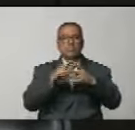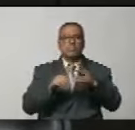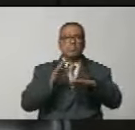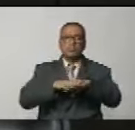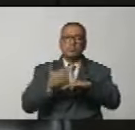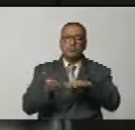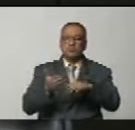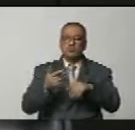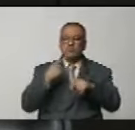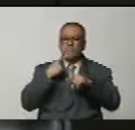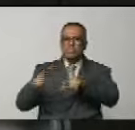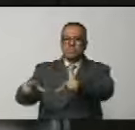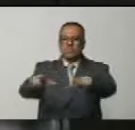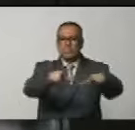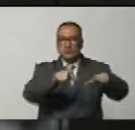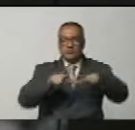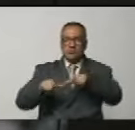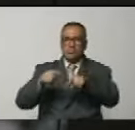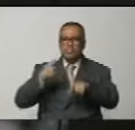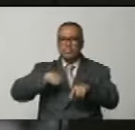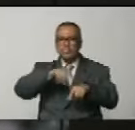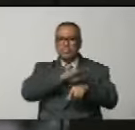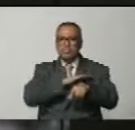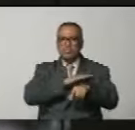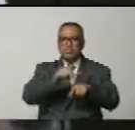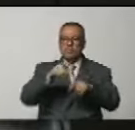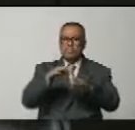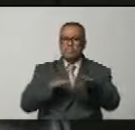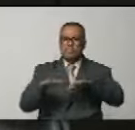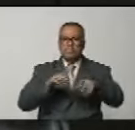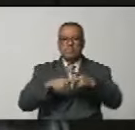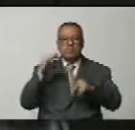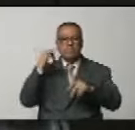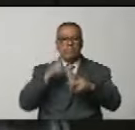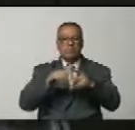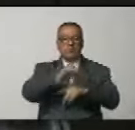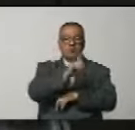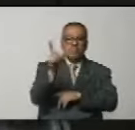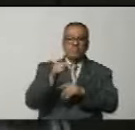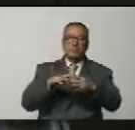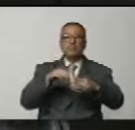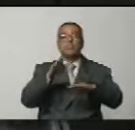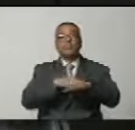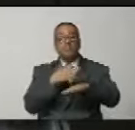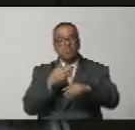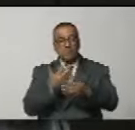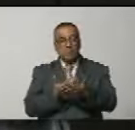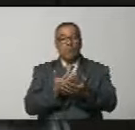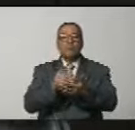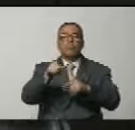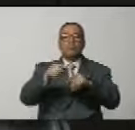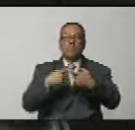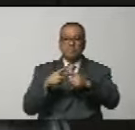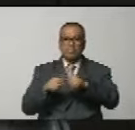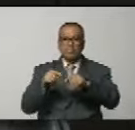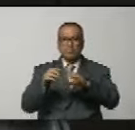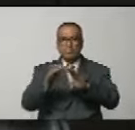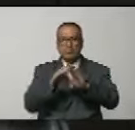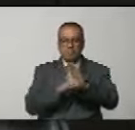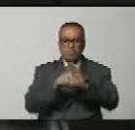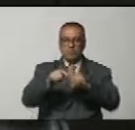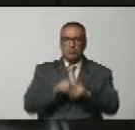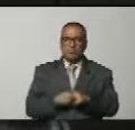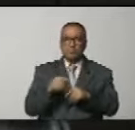porque ese territorio es tan nuestro como lo escogé de los yaracuy lo en lara lo en monaga y tiene que tener las mismas condiciones